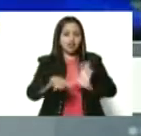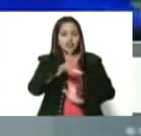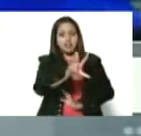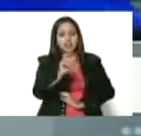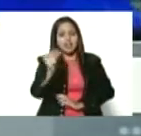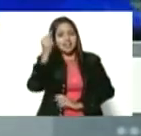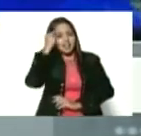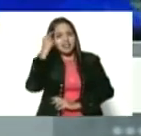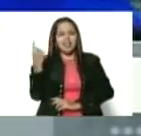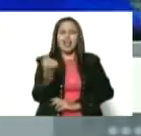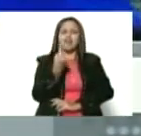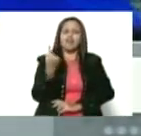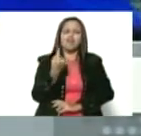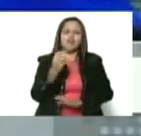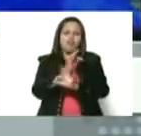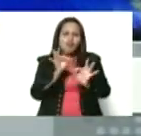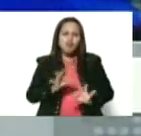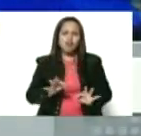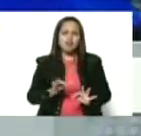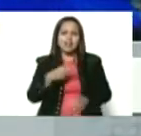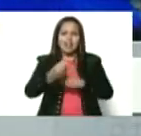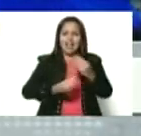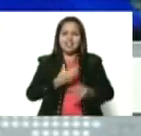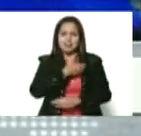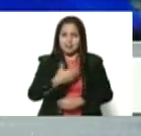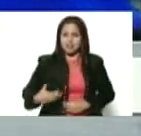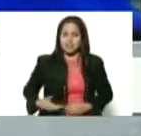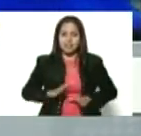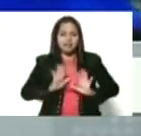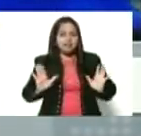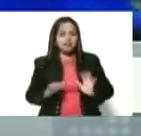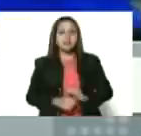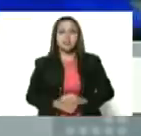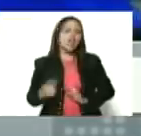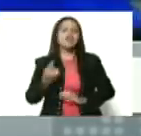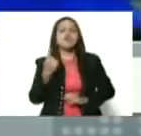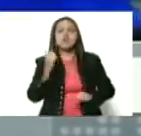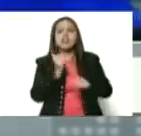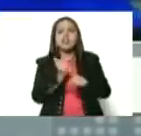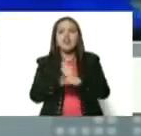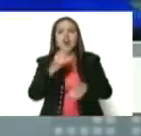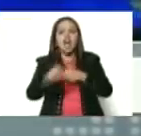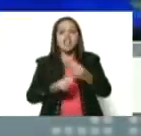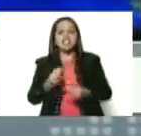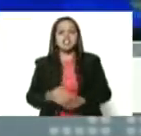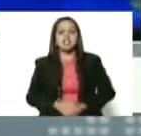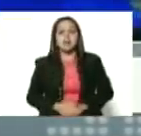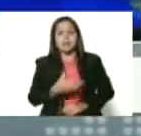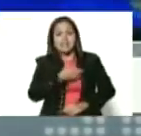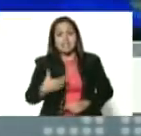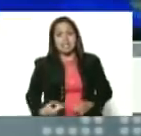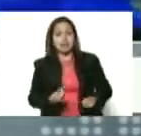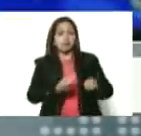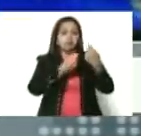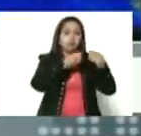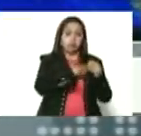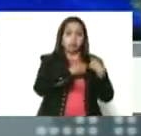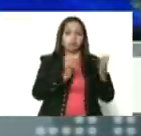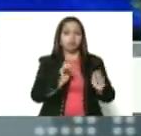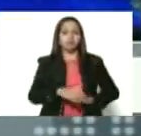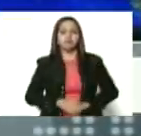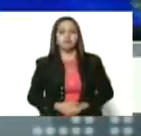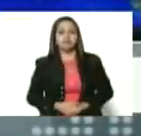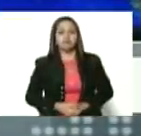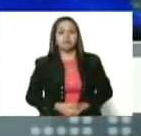días. Es la única función de un presidente interino. La única función de un presidente encargado. Cuando, en una situación